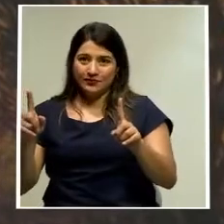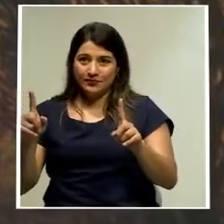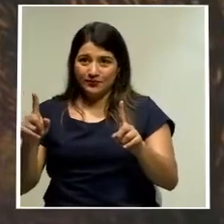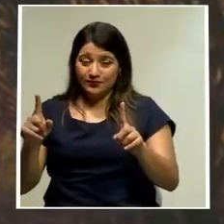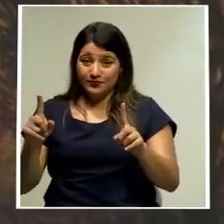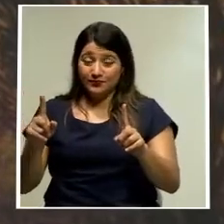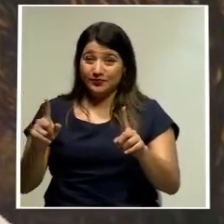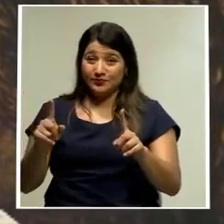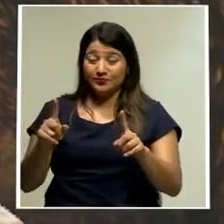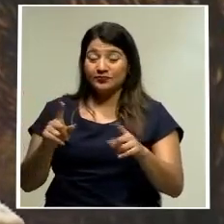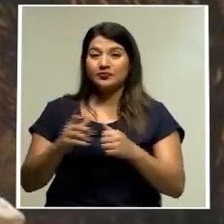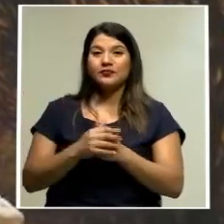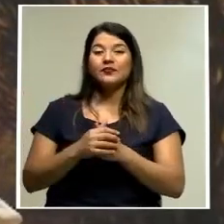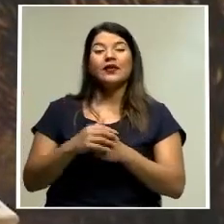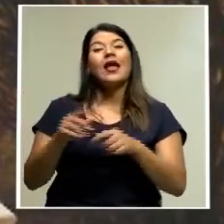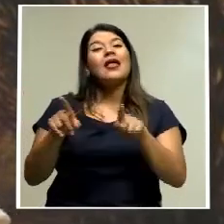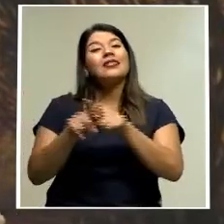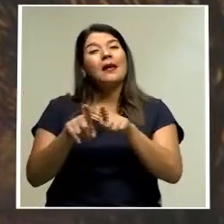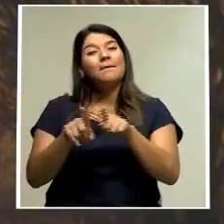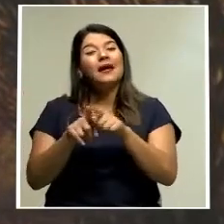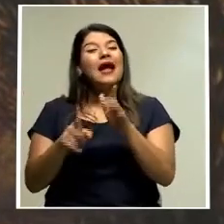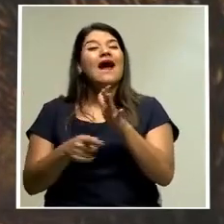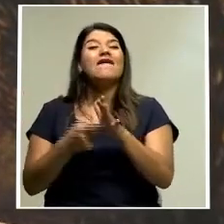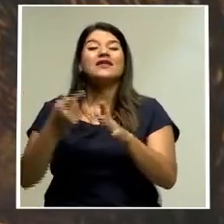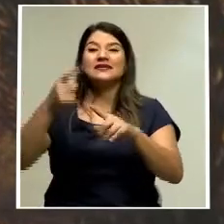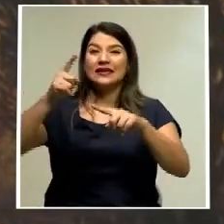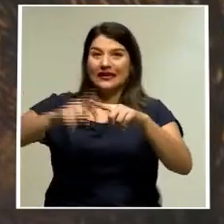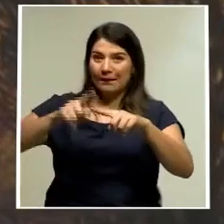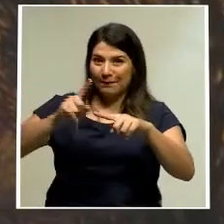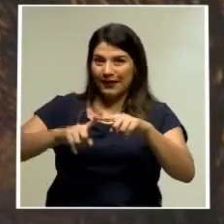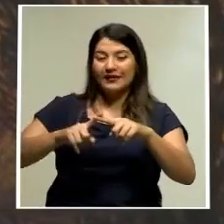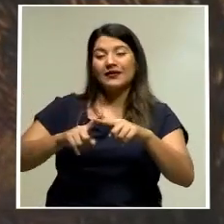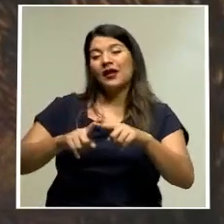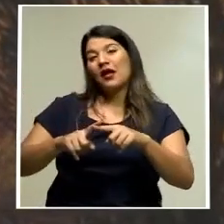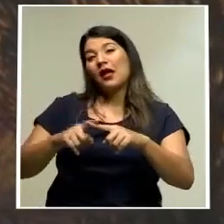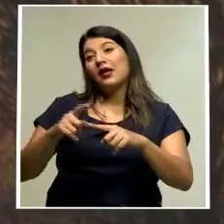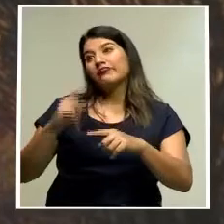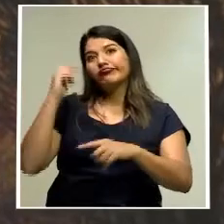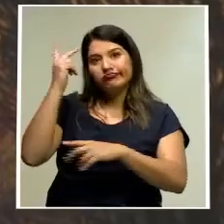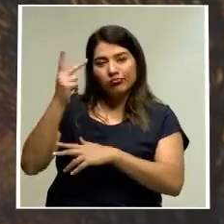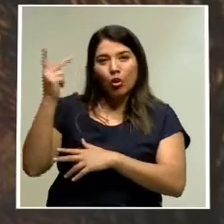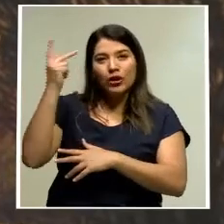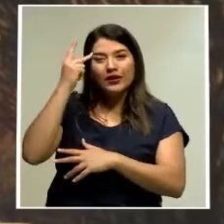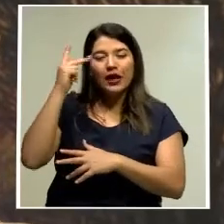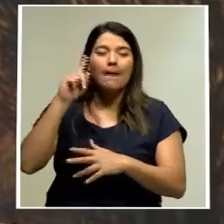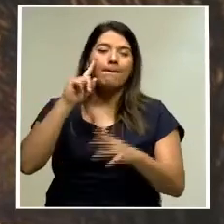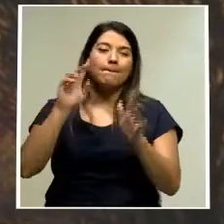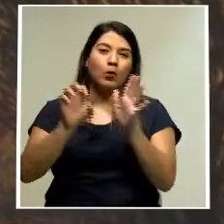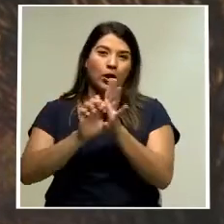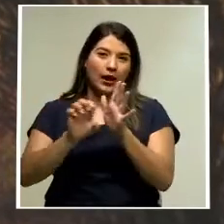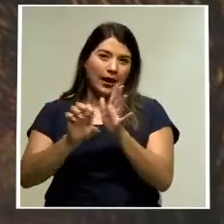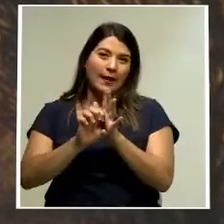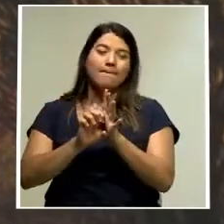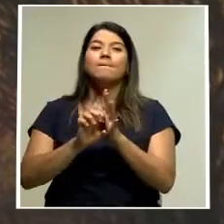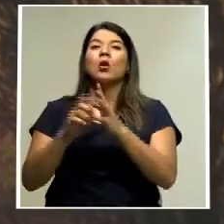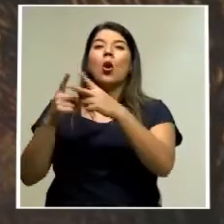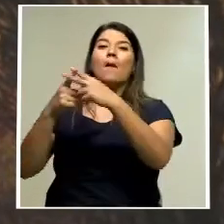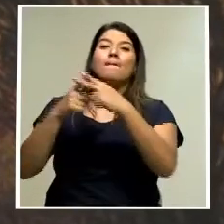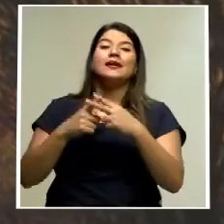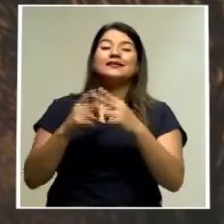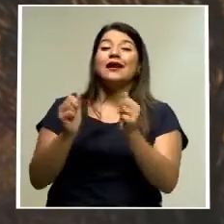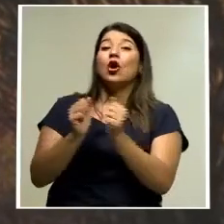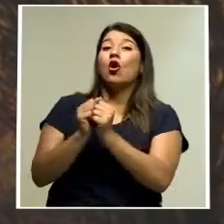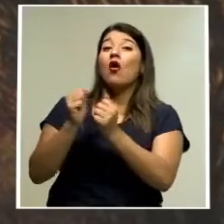hay situaciones de carácter político, situaciones como el tema del crédito con el